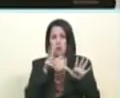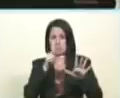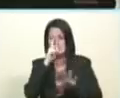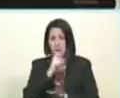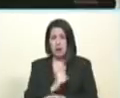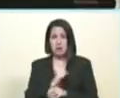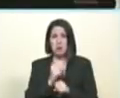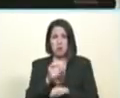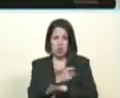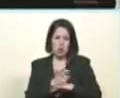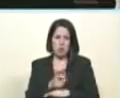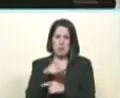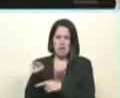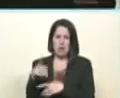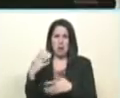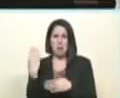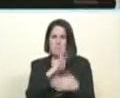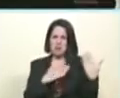comisario de hacer